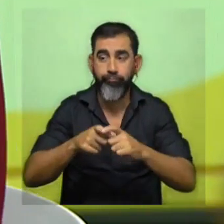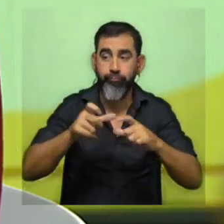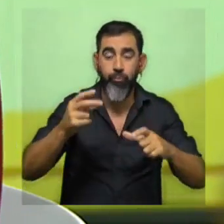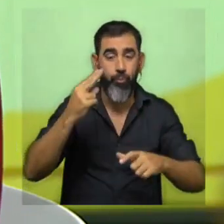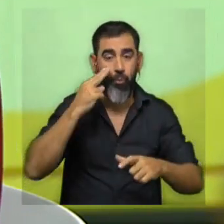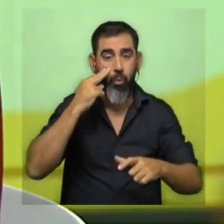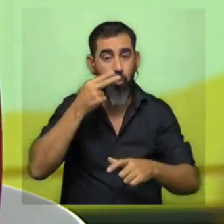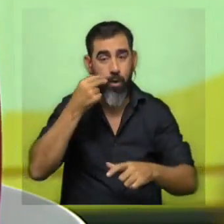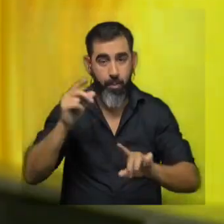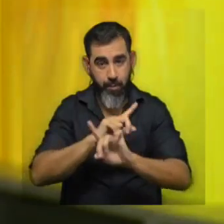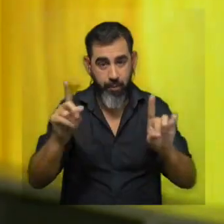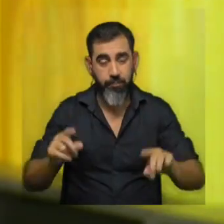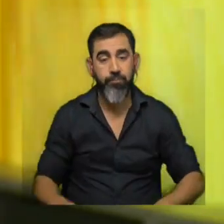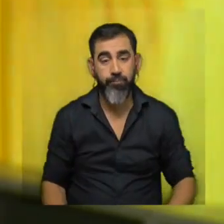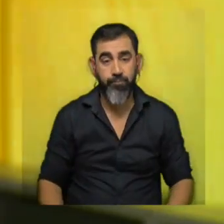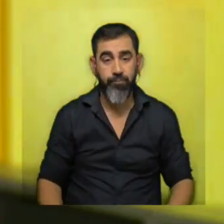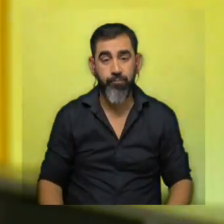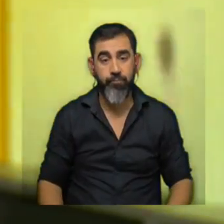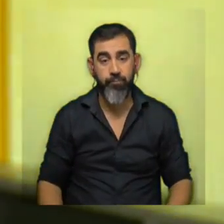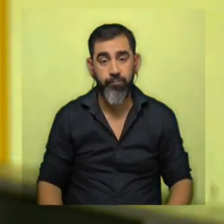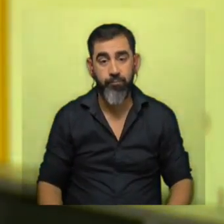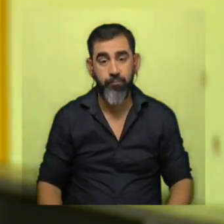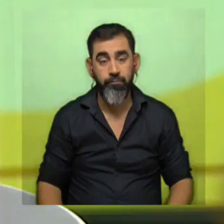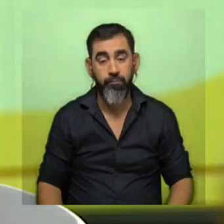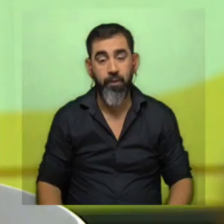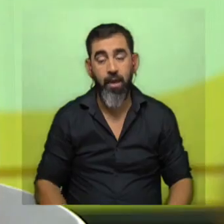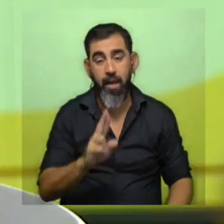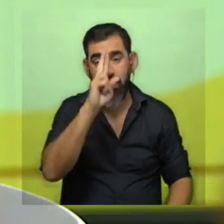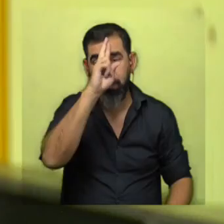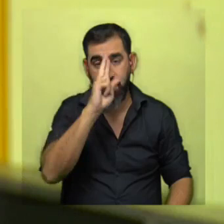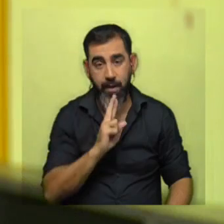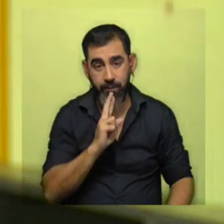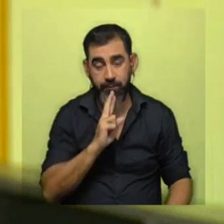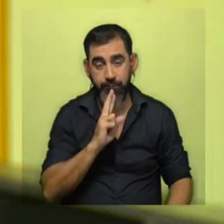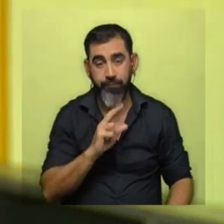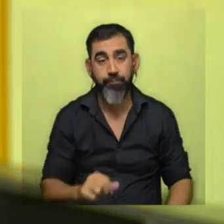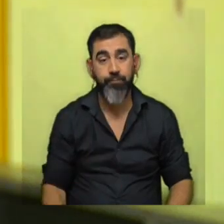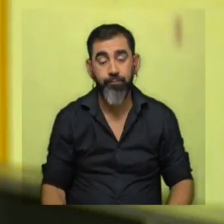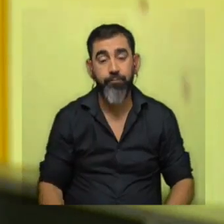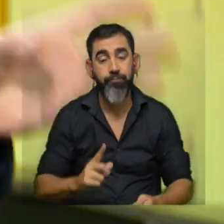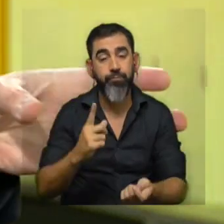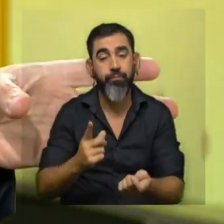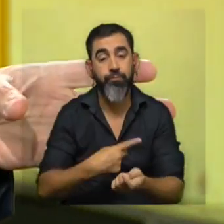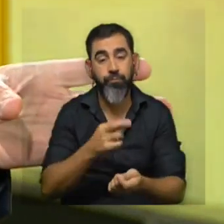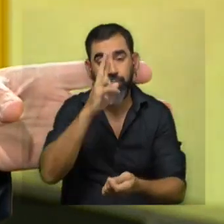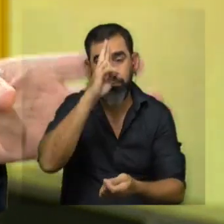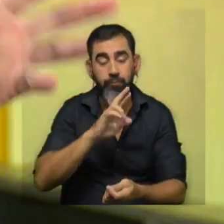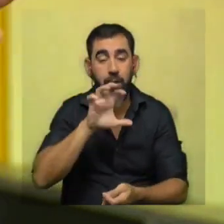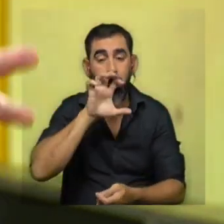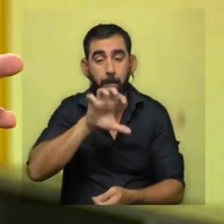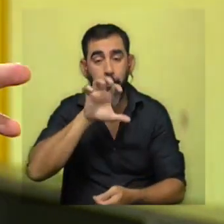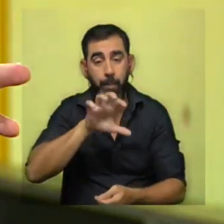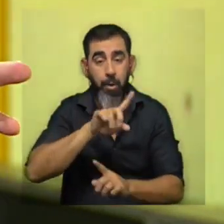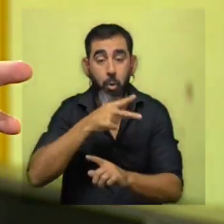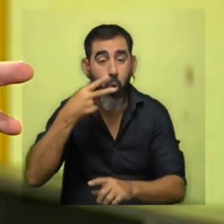sobrepoblación ok está claro pasamos a hablar de razas también uno está más acostumbrado a hablar de razas en perros y